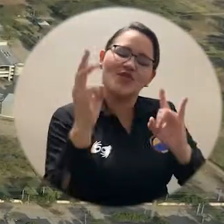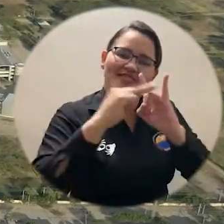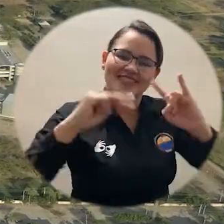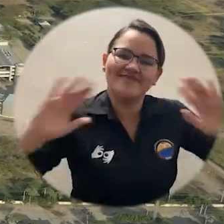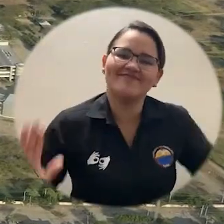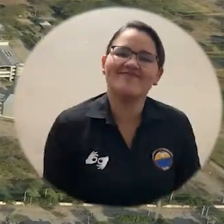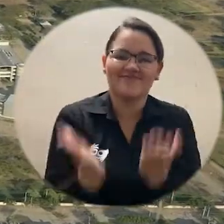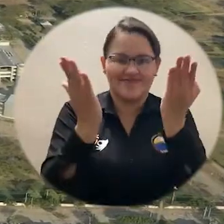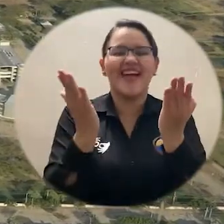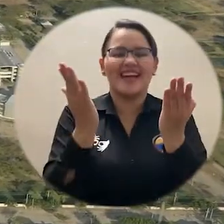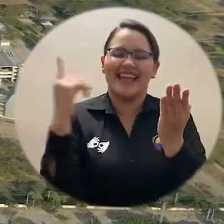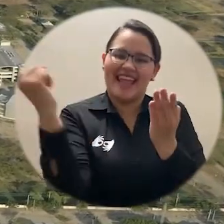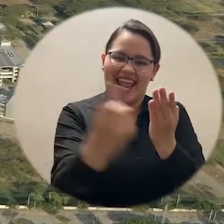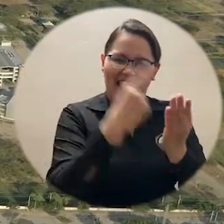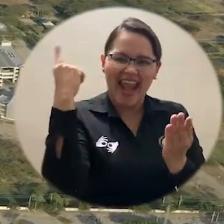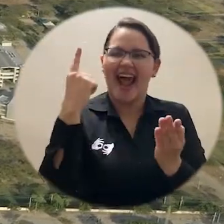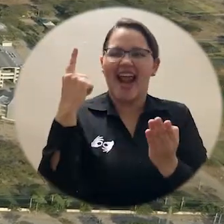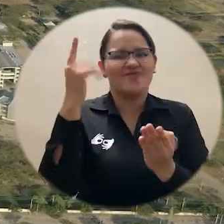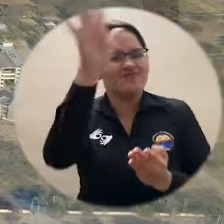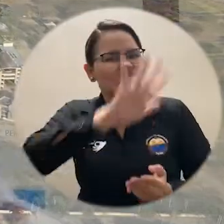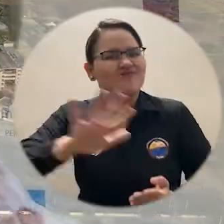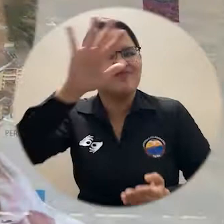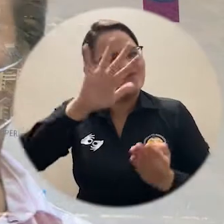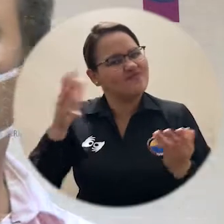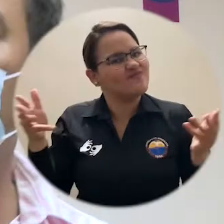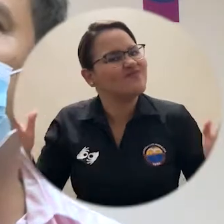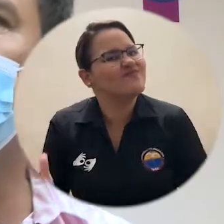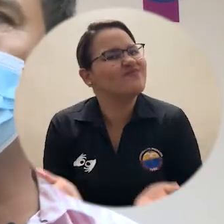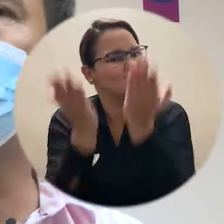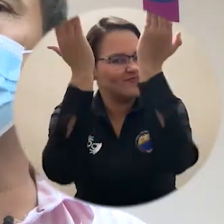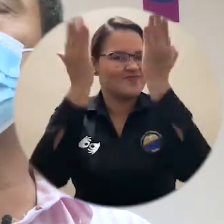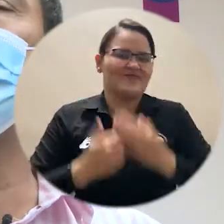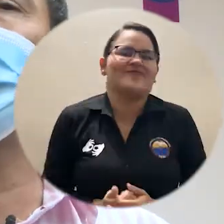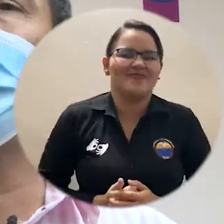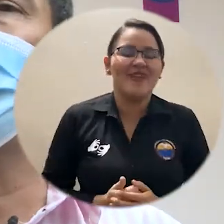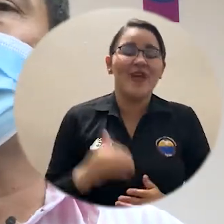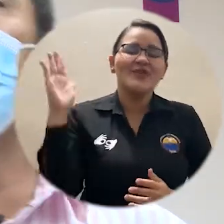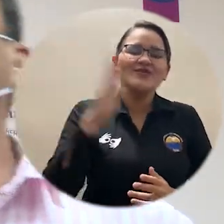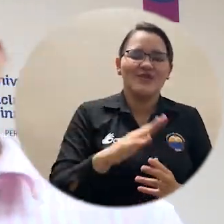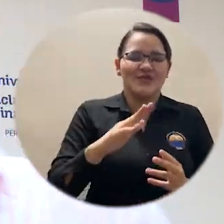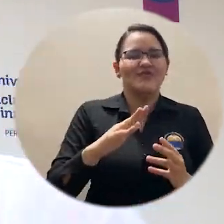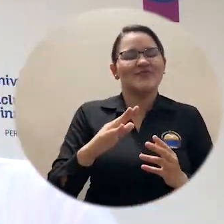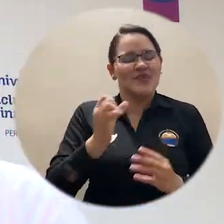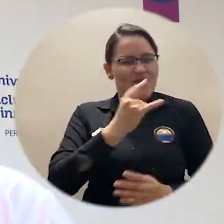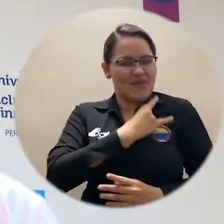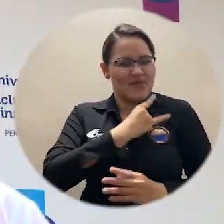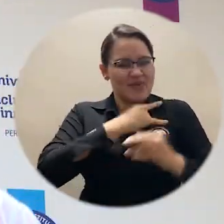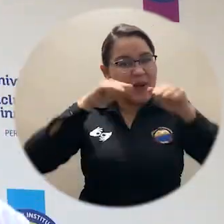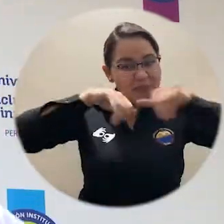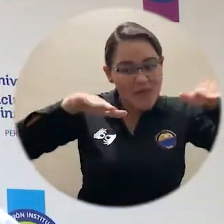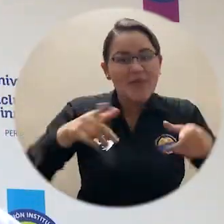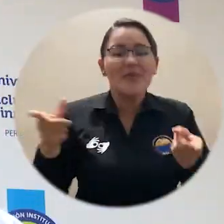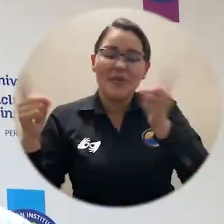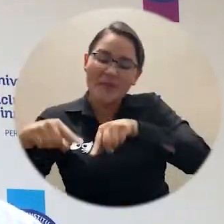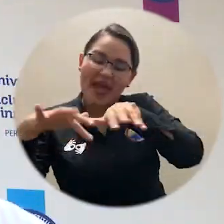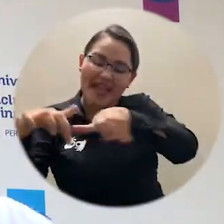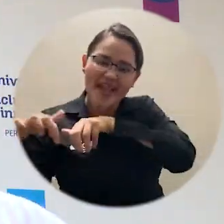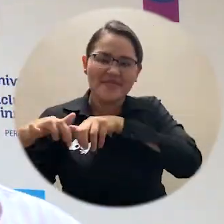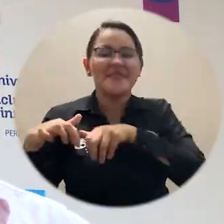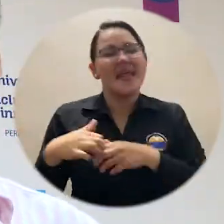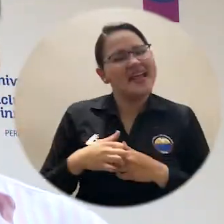desarrollo del territorio en general. Tanto la Universidad Pública, el poder del Dr. Pablo, como la Asamblea del Departamento,